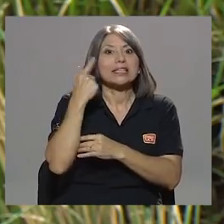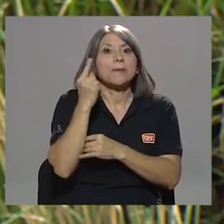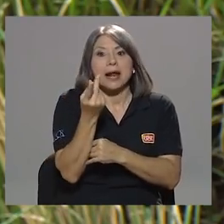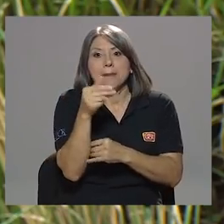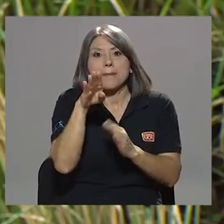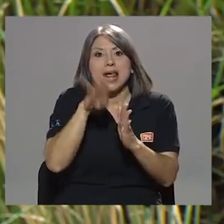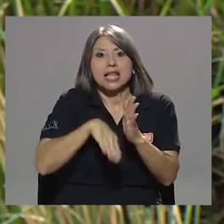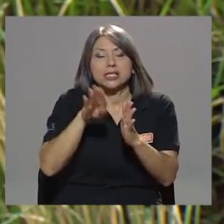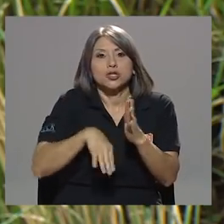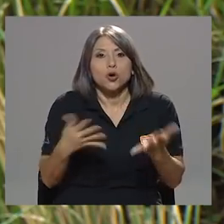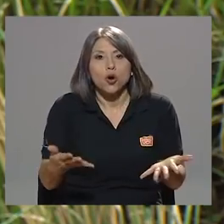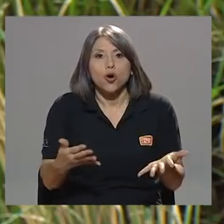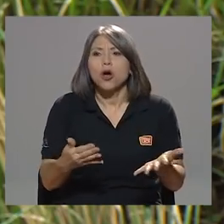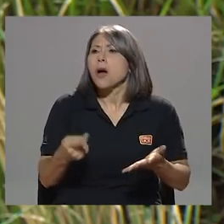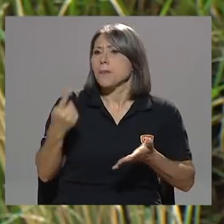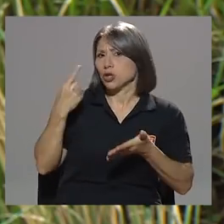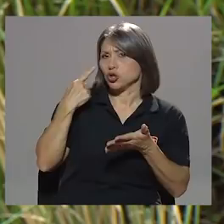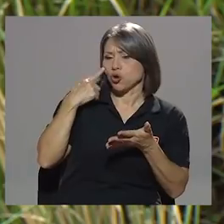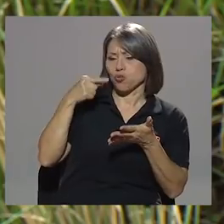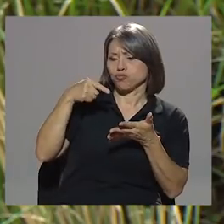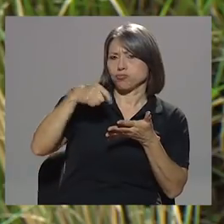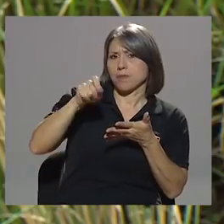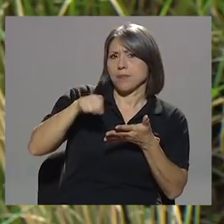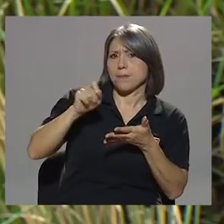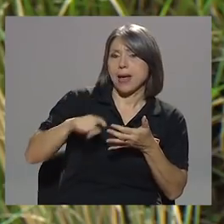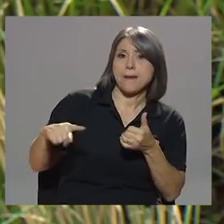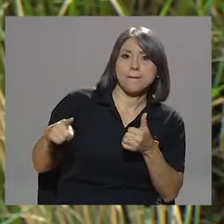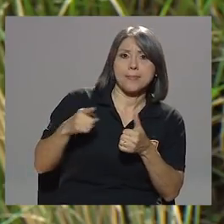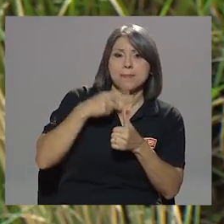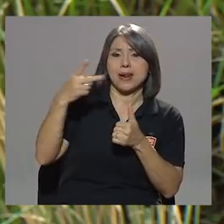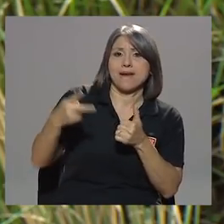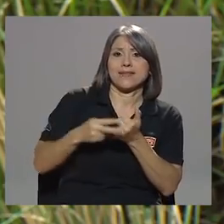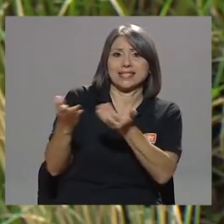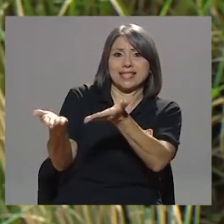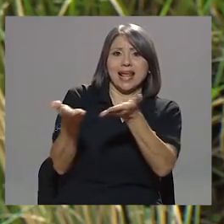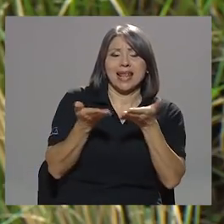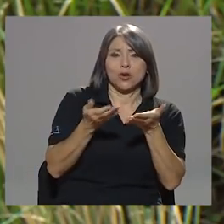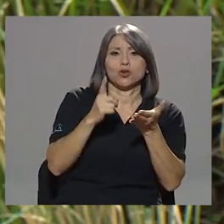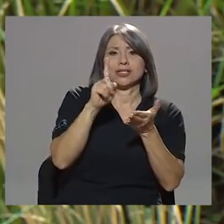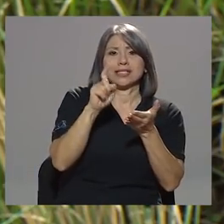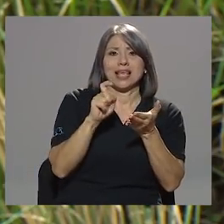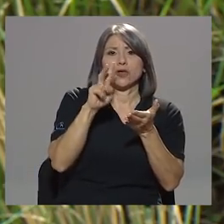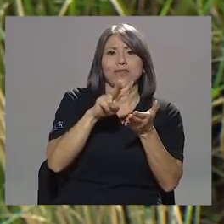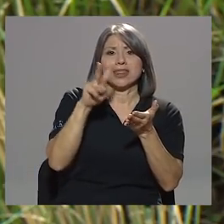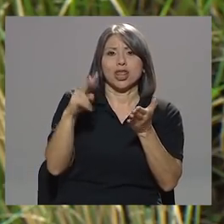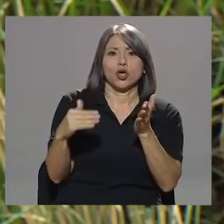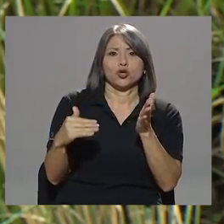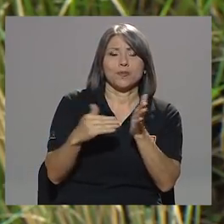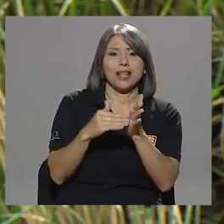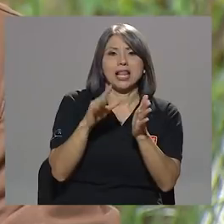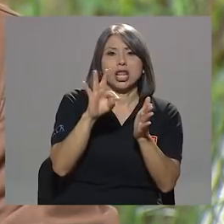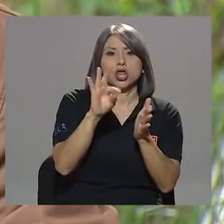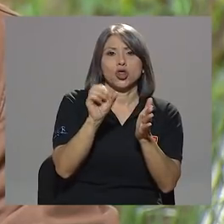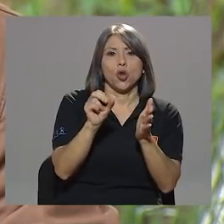chequeado, don Juan Carlos, son que la primera llegada fue de 122 mil toneladas. En total eran como